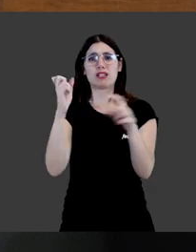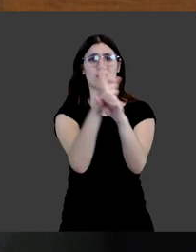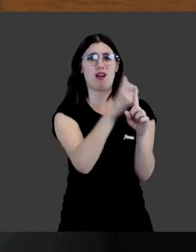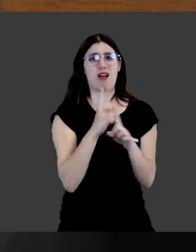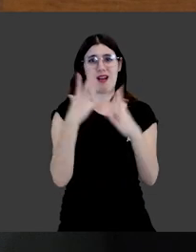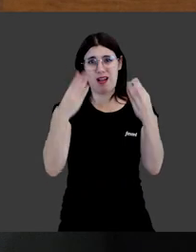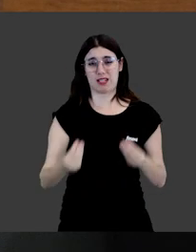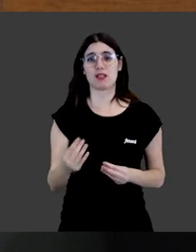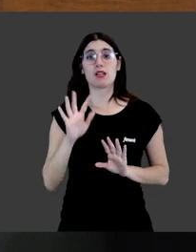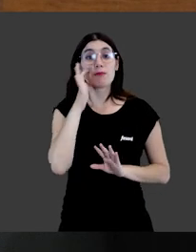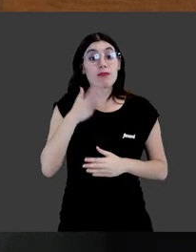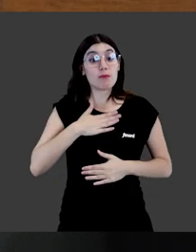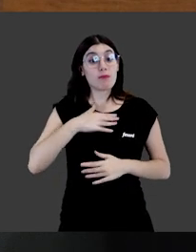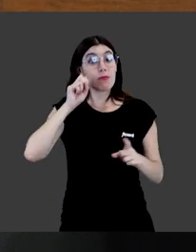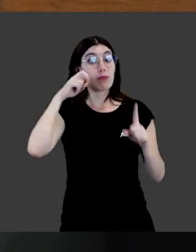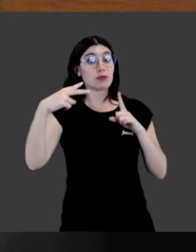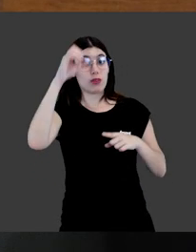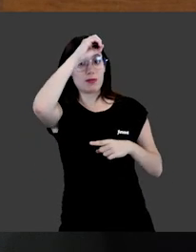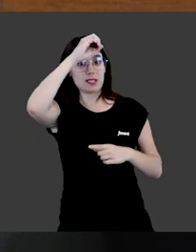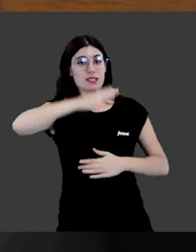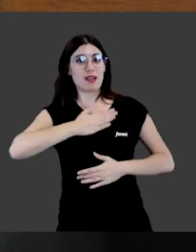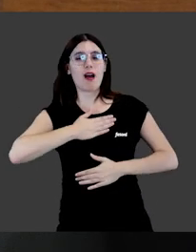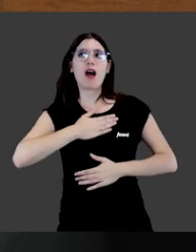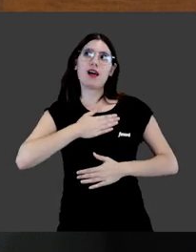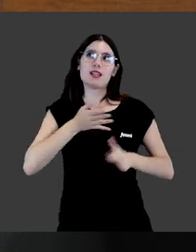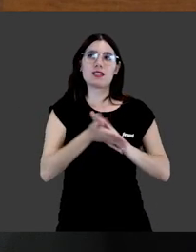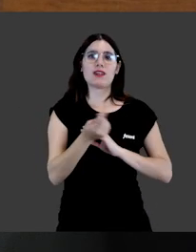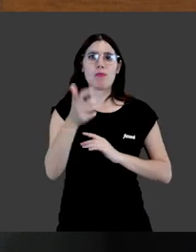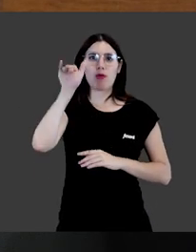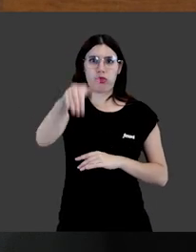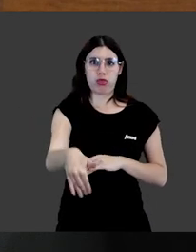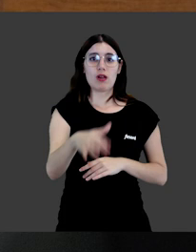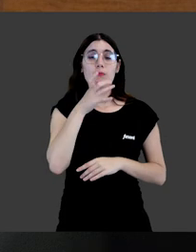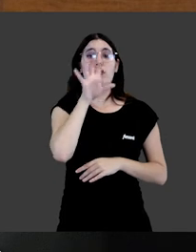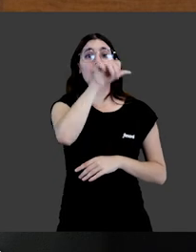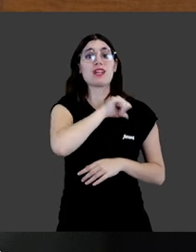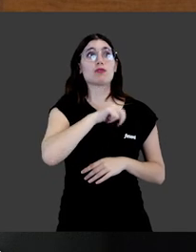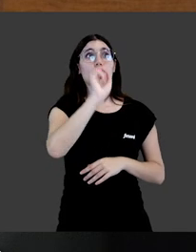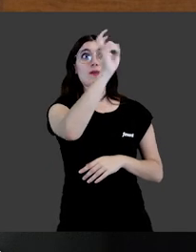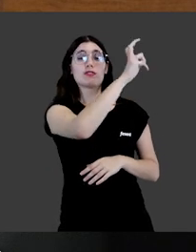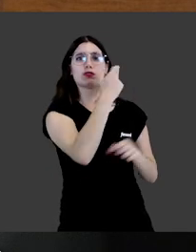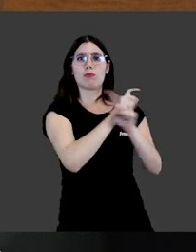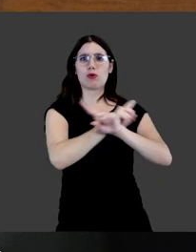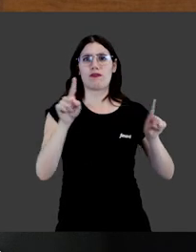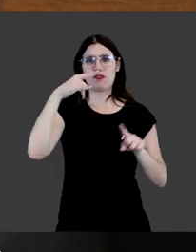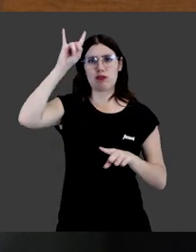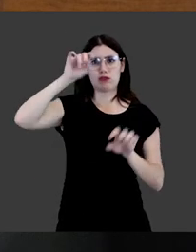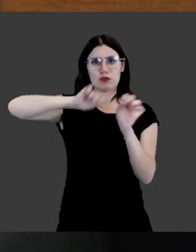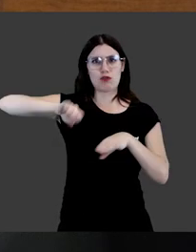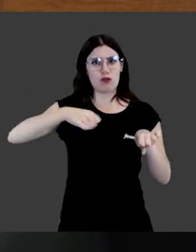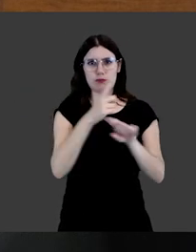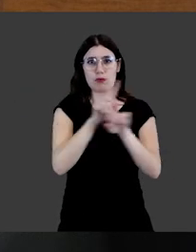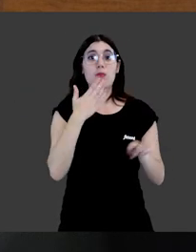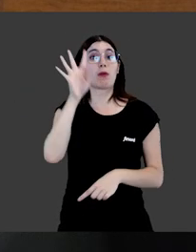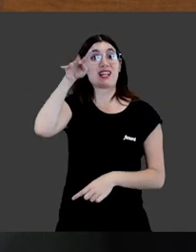partidos políticos. Pero desde mi punto de vista sí que considero que ha habido como un declive, porque en muchas comunidades autónomas ya se han prohibido estos